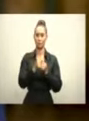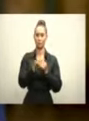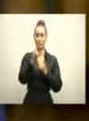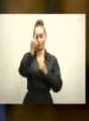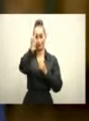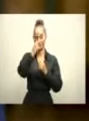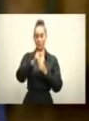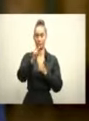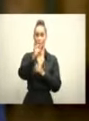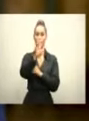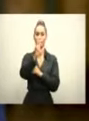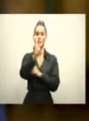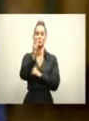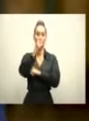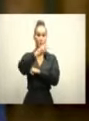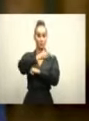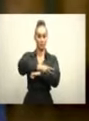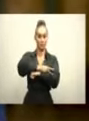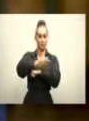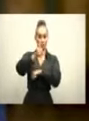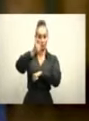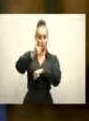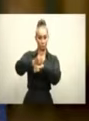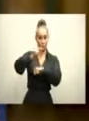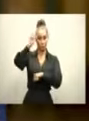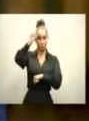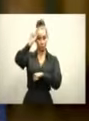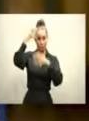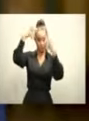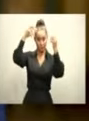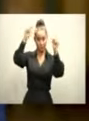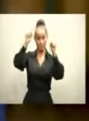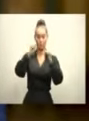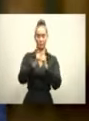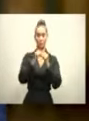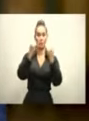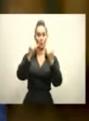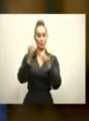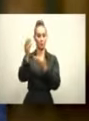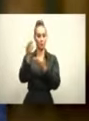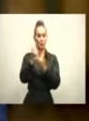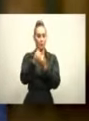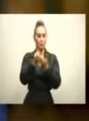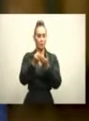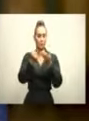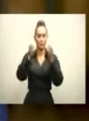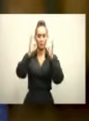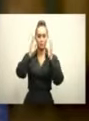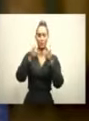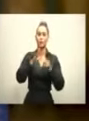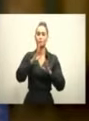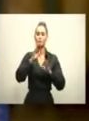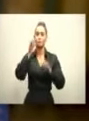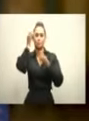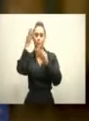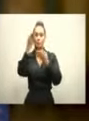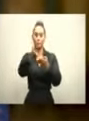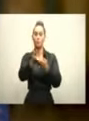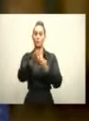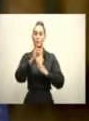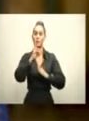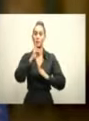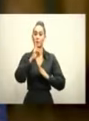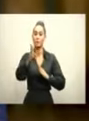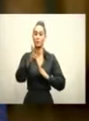días de mi toma de posesión, es oportuno y necesario dirigirme a todo el pueblo dominicano para informarles y responder